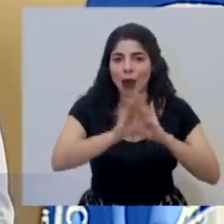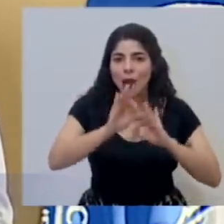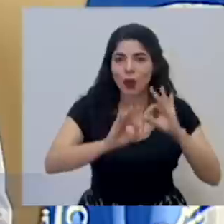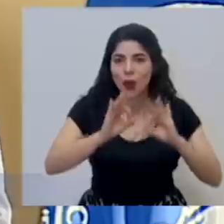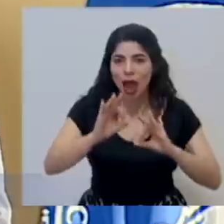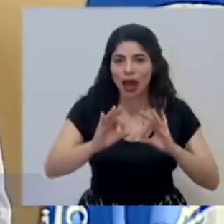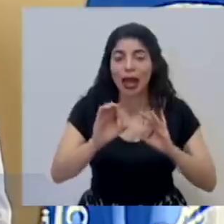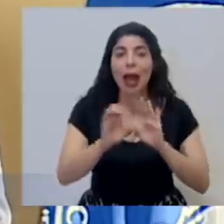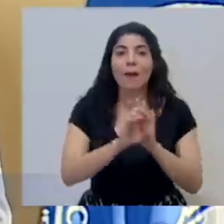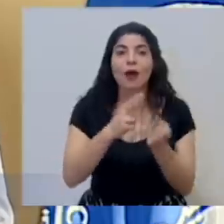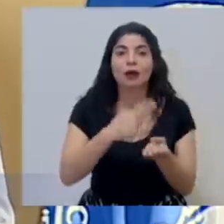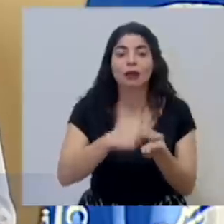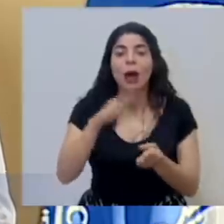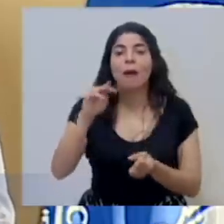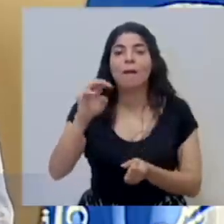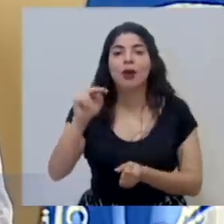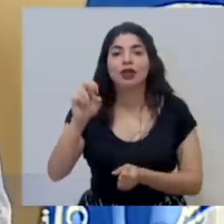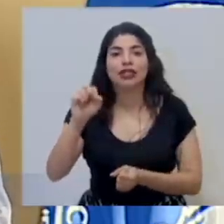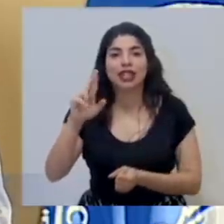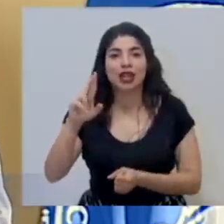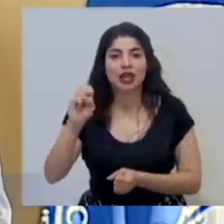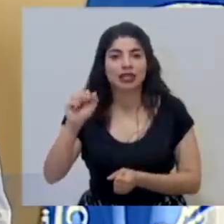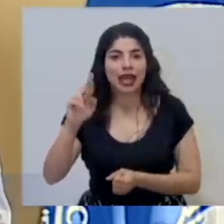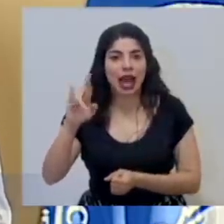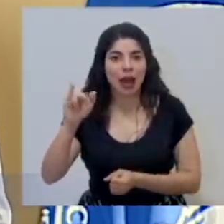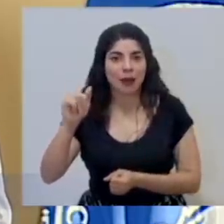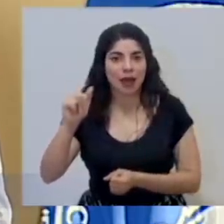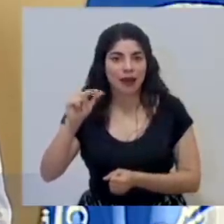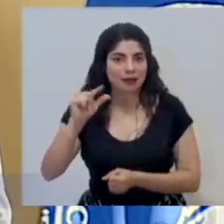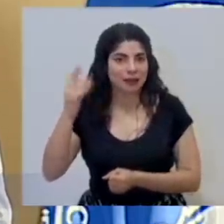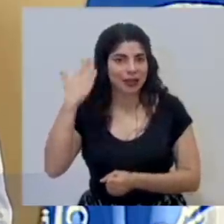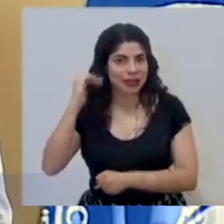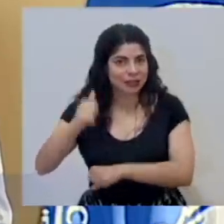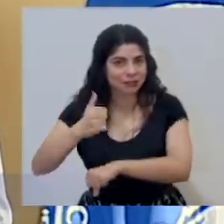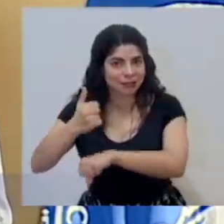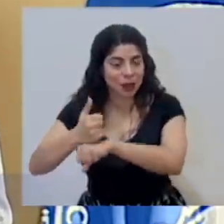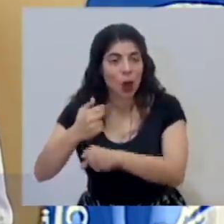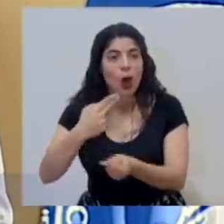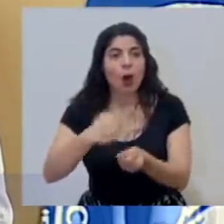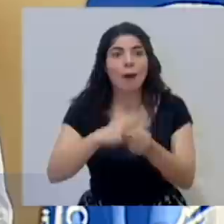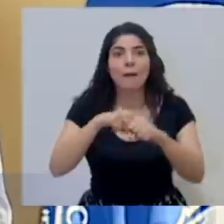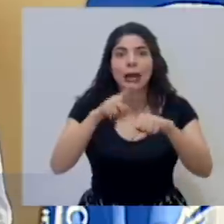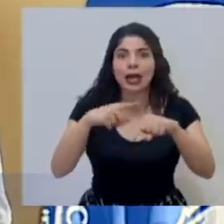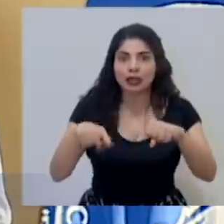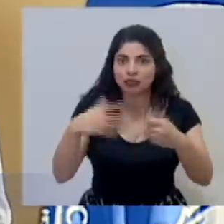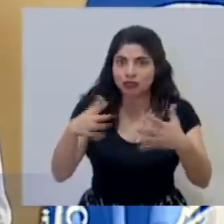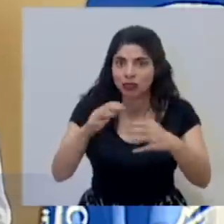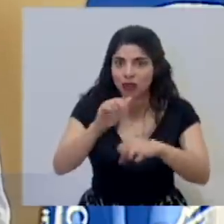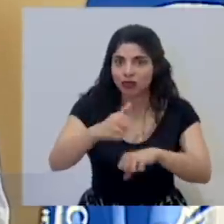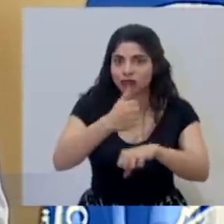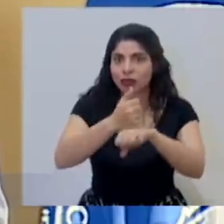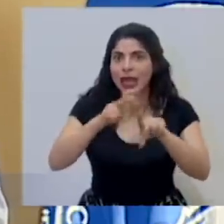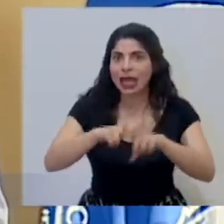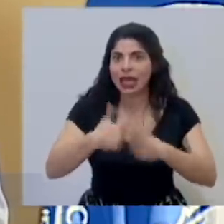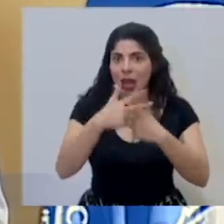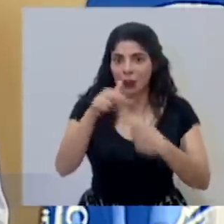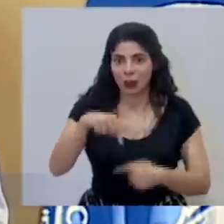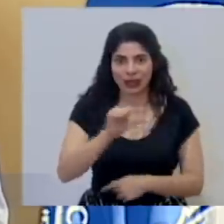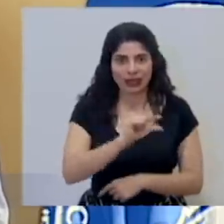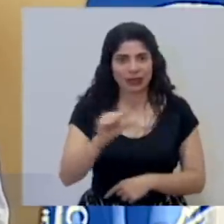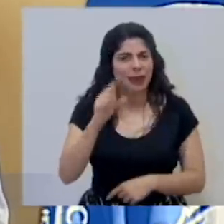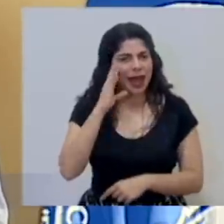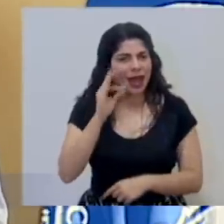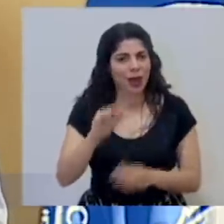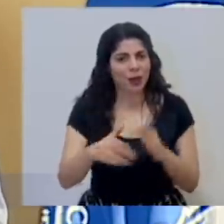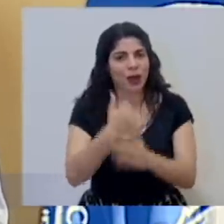hospitales como el Monseñor Sanabria donde lo instalamos la semana pasada en el hospital de Pérez Celedón donde se inauguró en esta semana creo